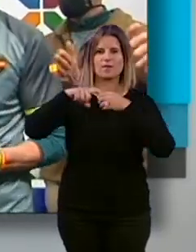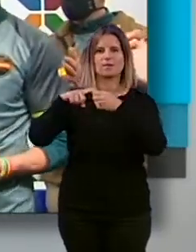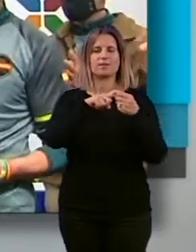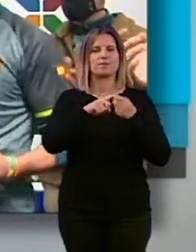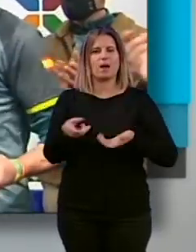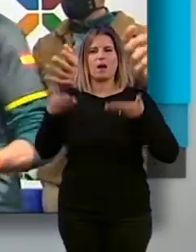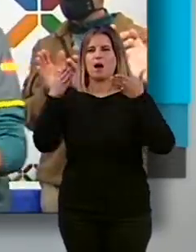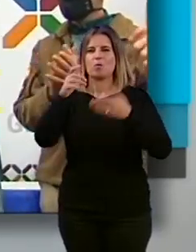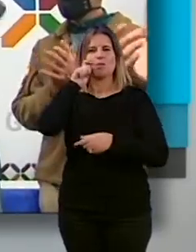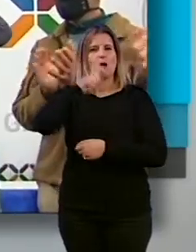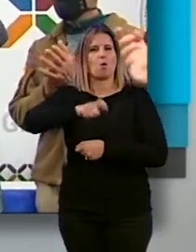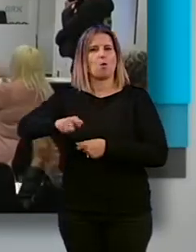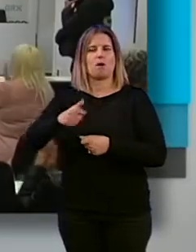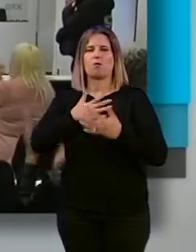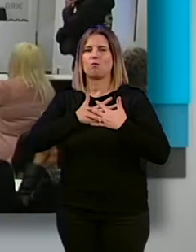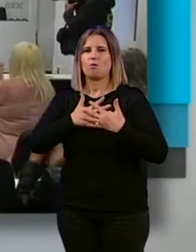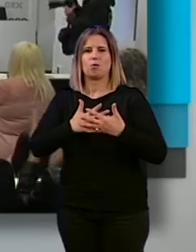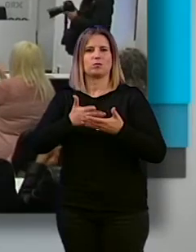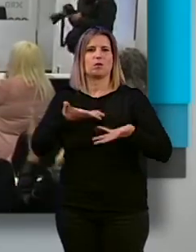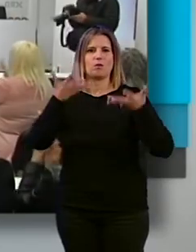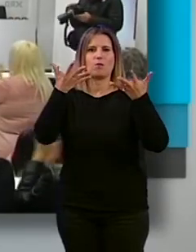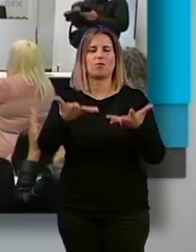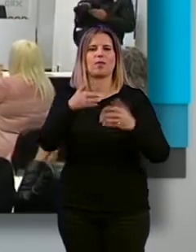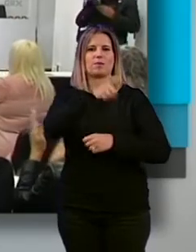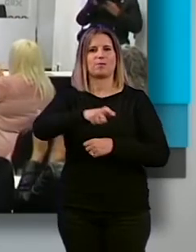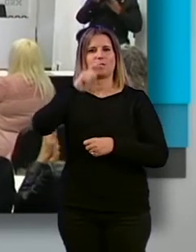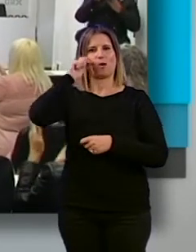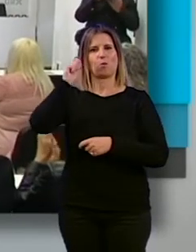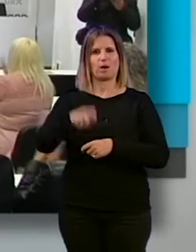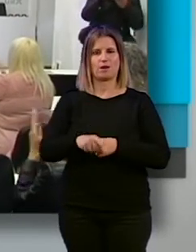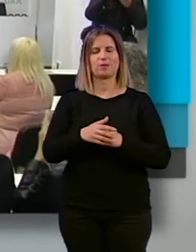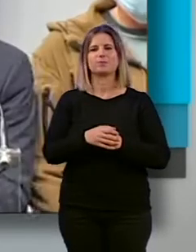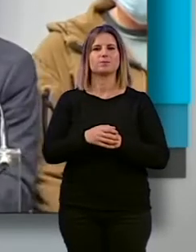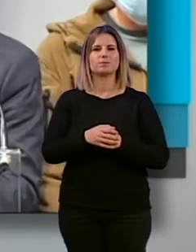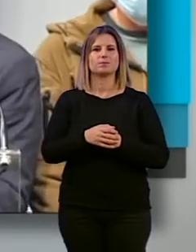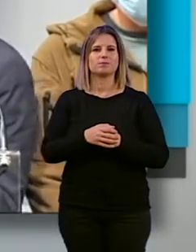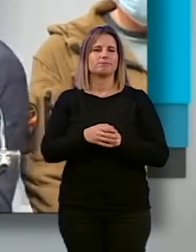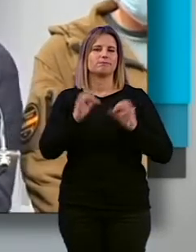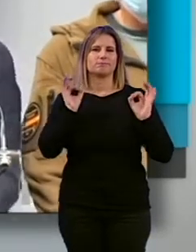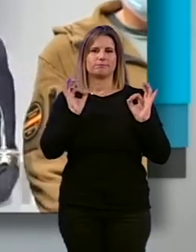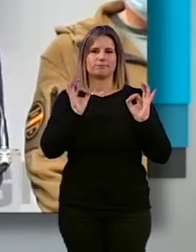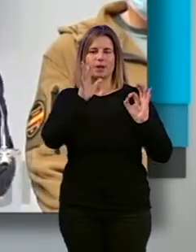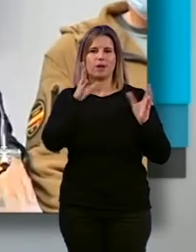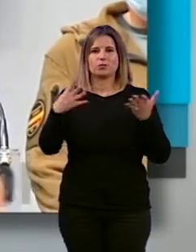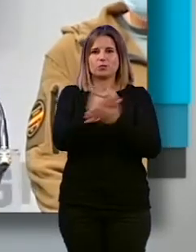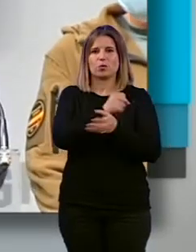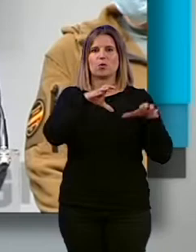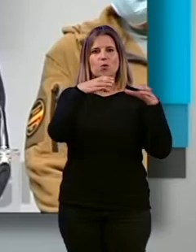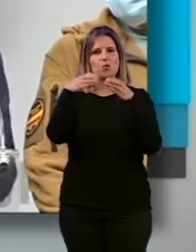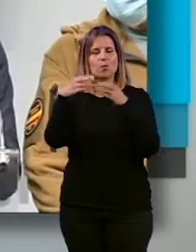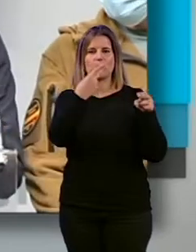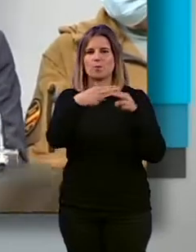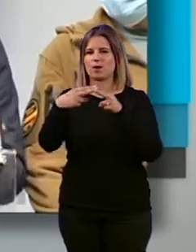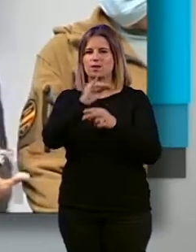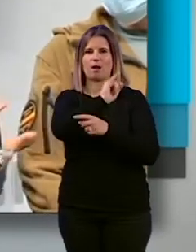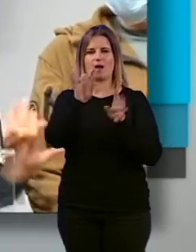ayuda humanitaria que de manera desinteresada han ofrecido al pueblo ucraniano. Algo que más allá de lo simbólico y que estábamos todos los grupos municipales, estamos